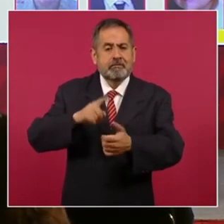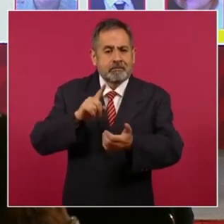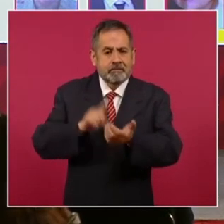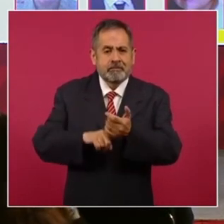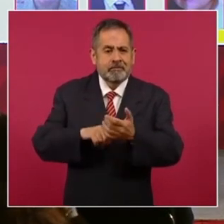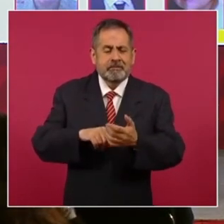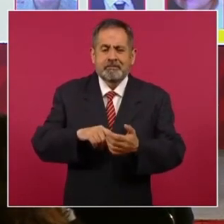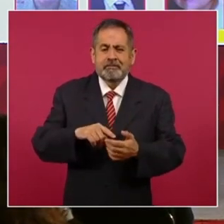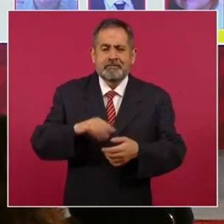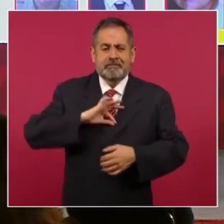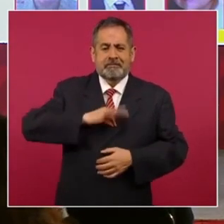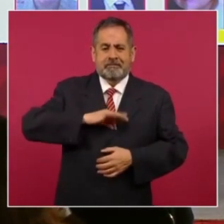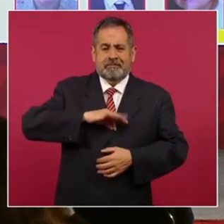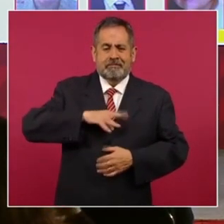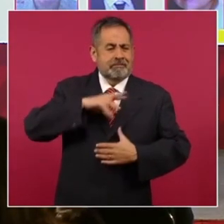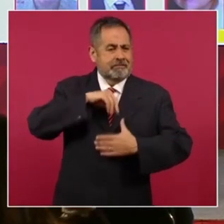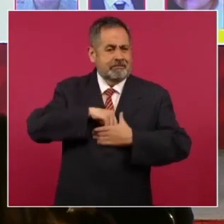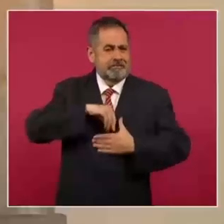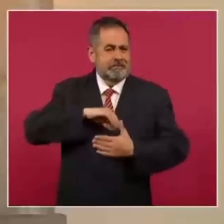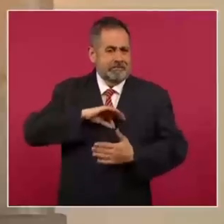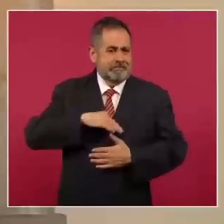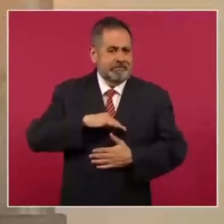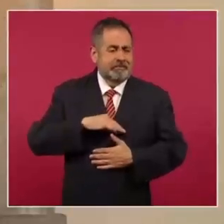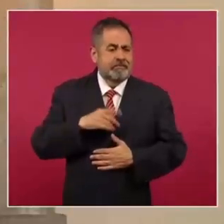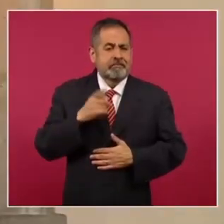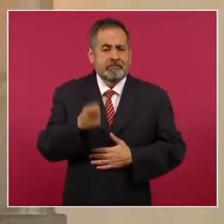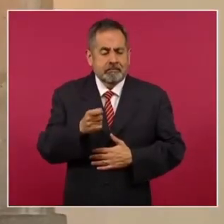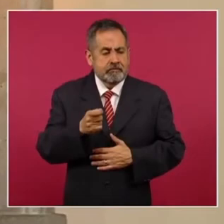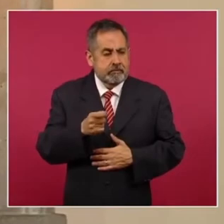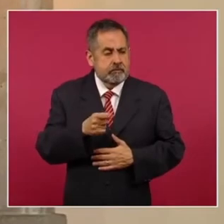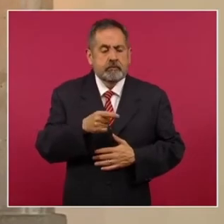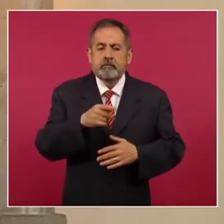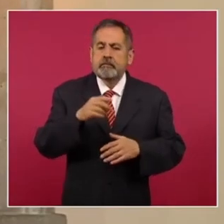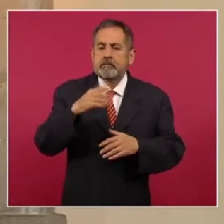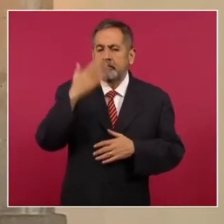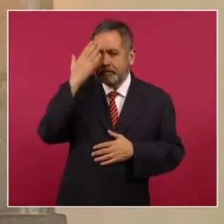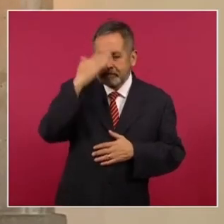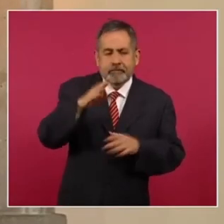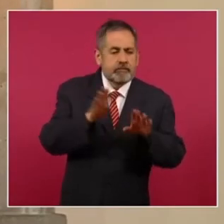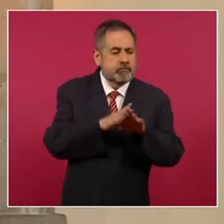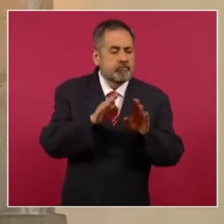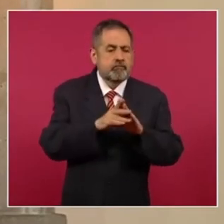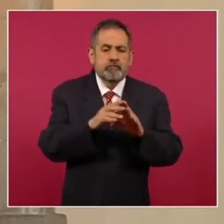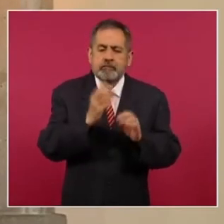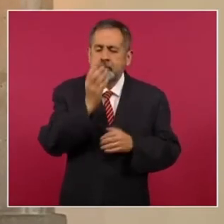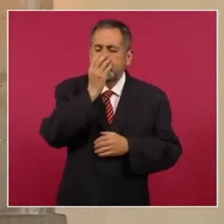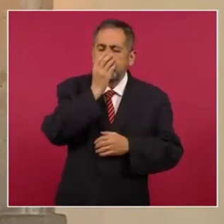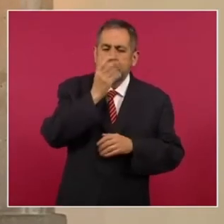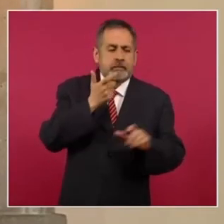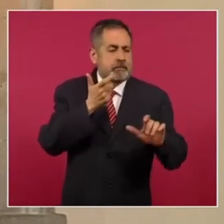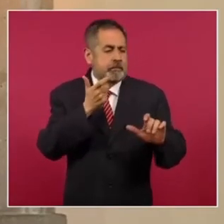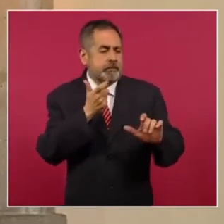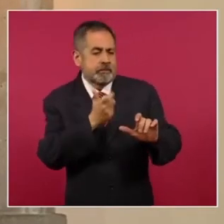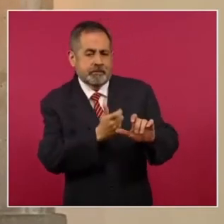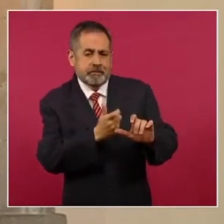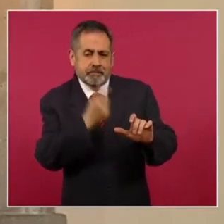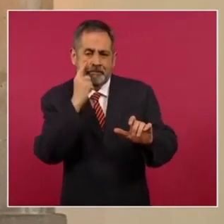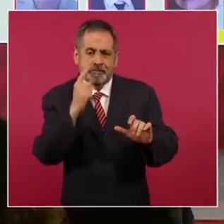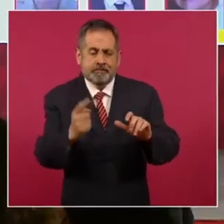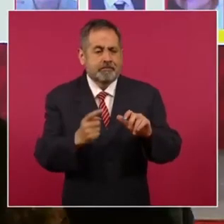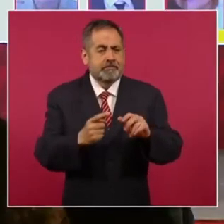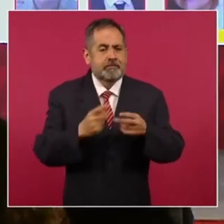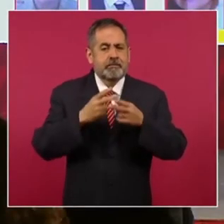un hongo con el antecedente común de un procedimiento anestésico de bloqueo espinal,